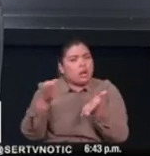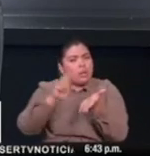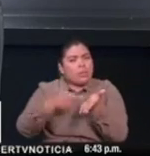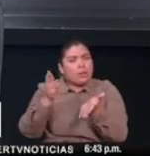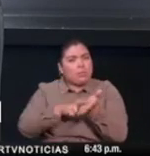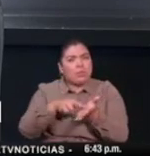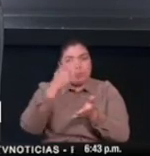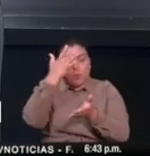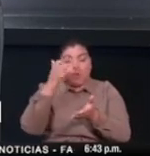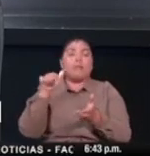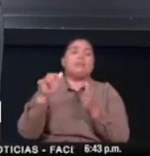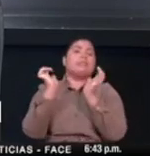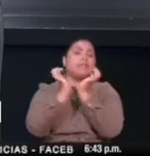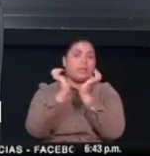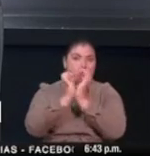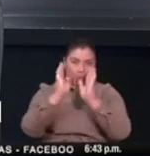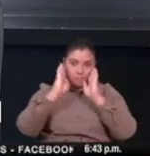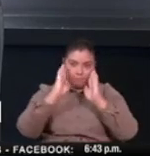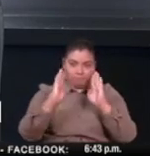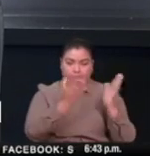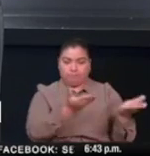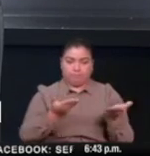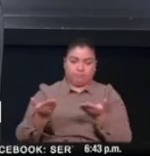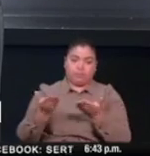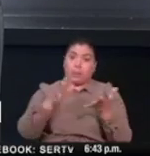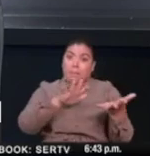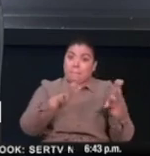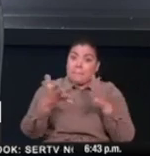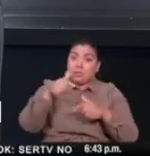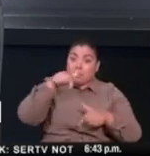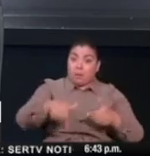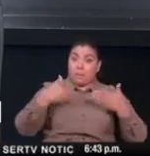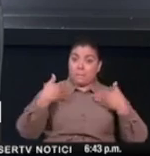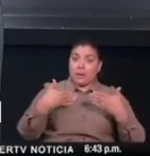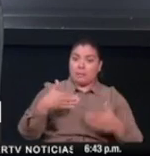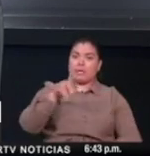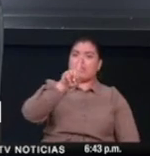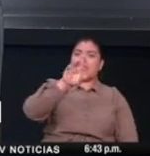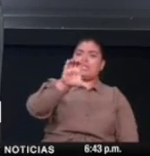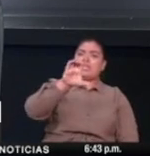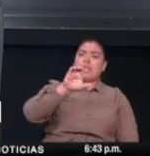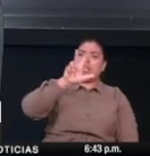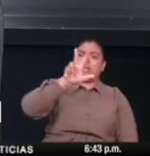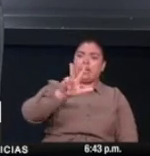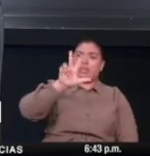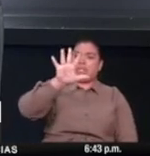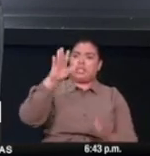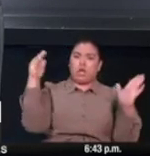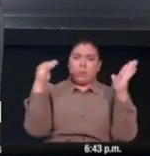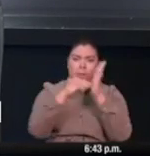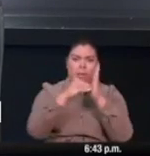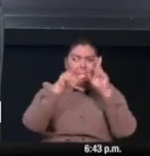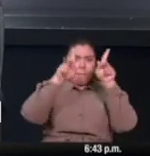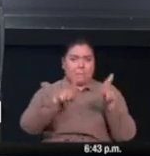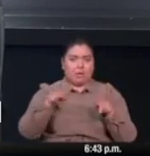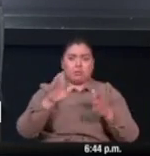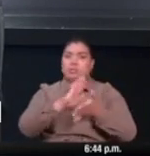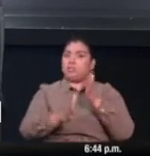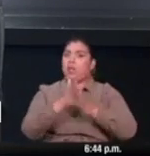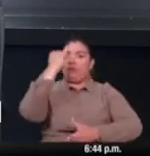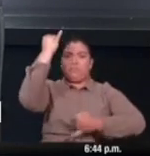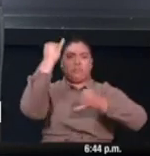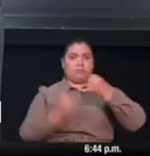En el país existen alrededor de 135.000 personas que se han recuperado de COVID y todas estas